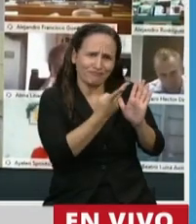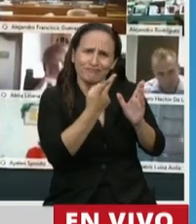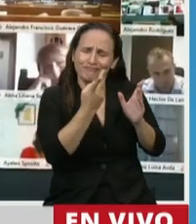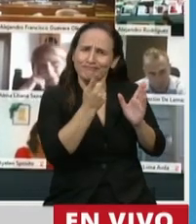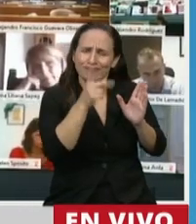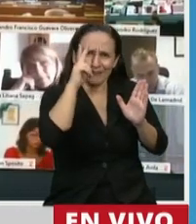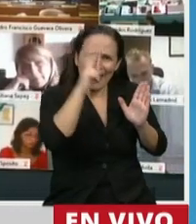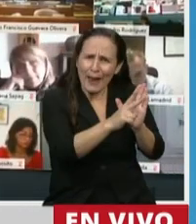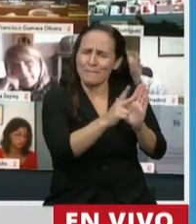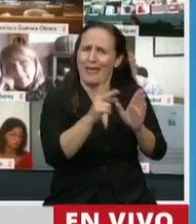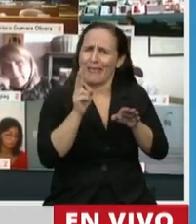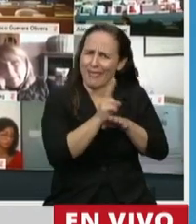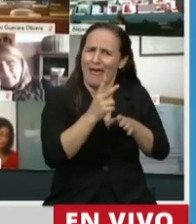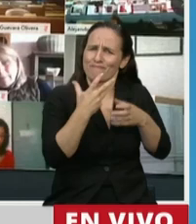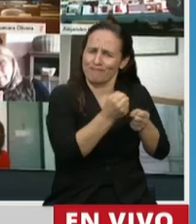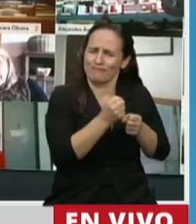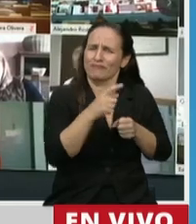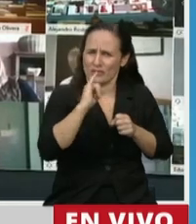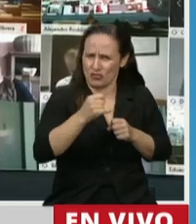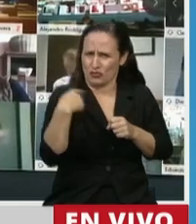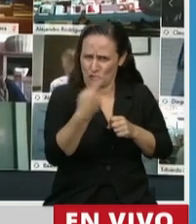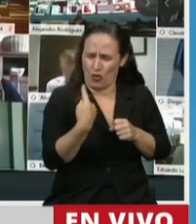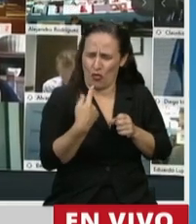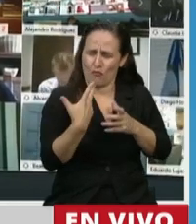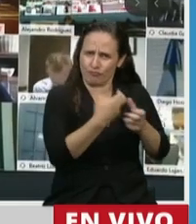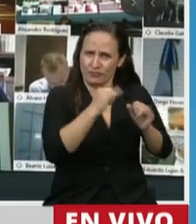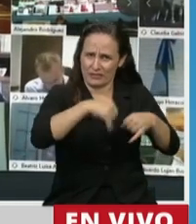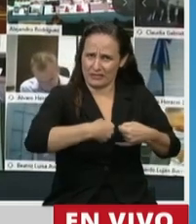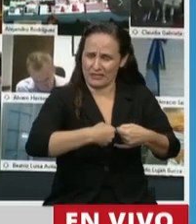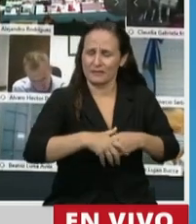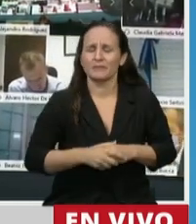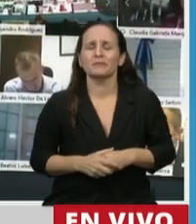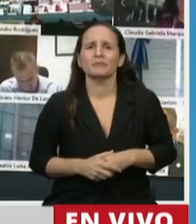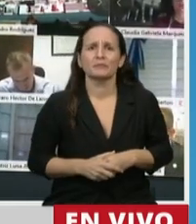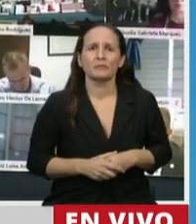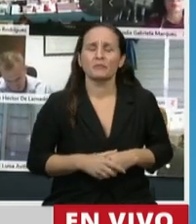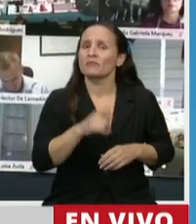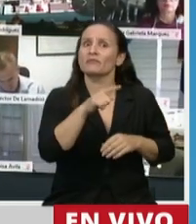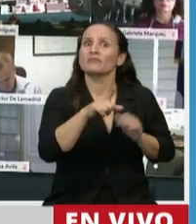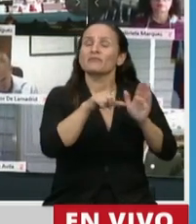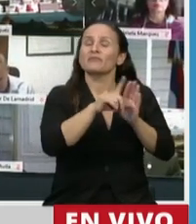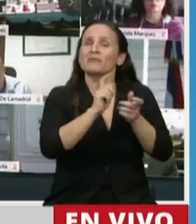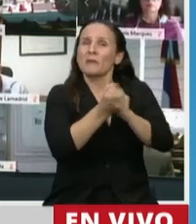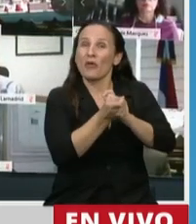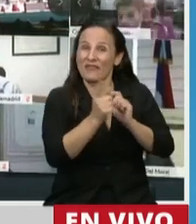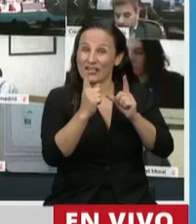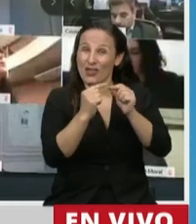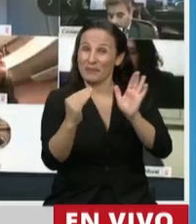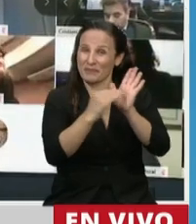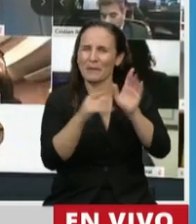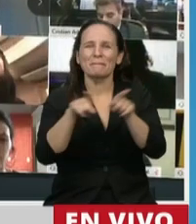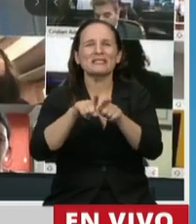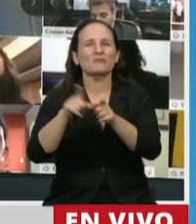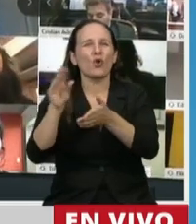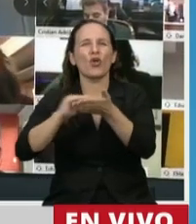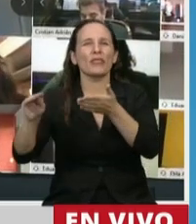defendemos todos los aquí presentes. La modificación de este artículo, como bien contaba la